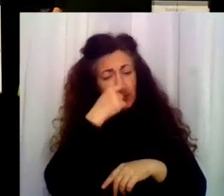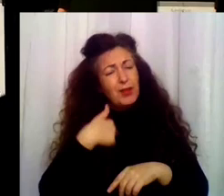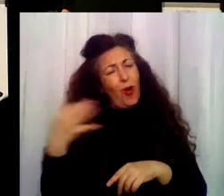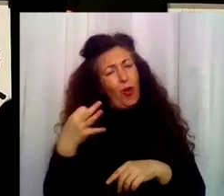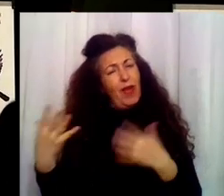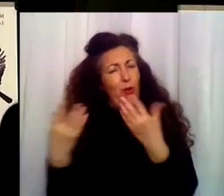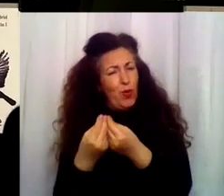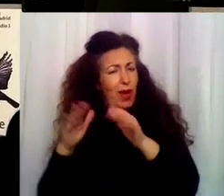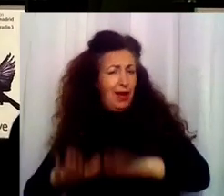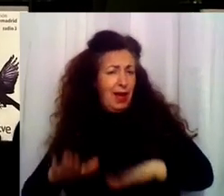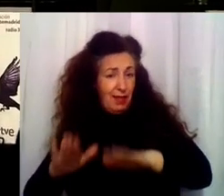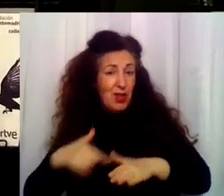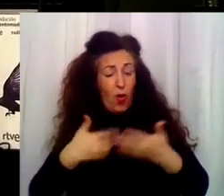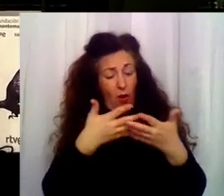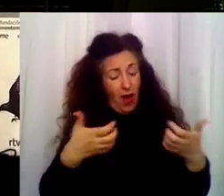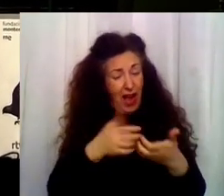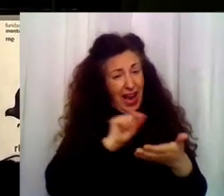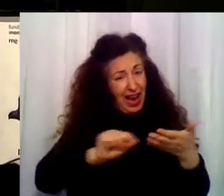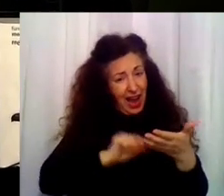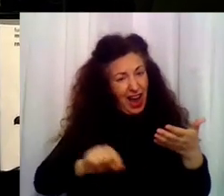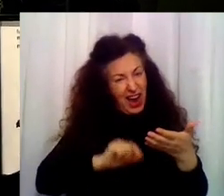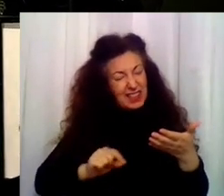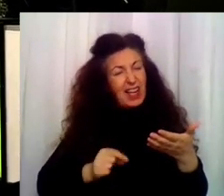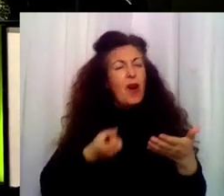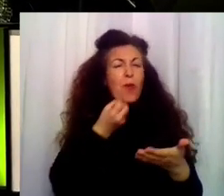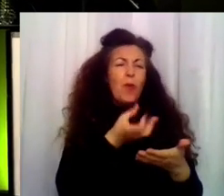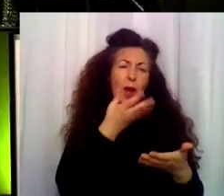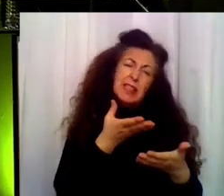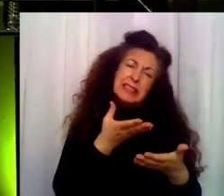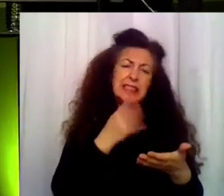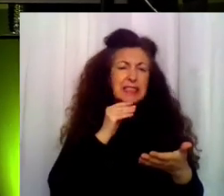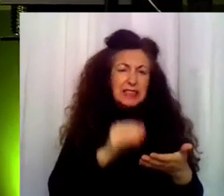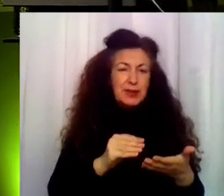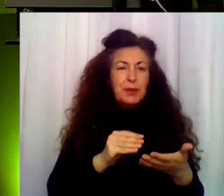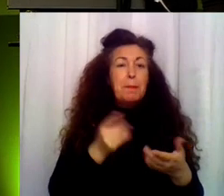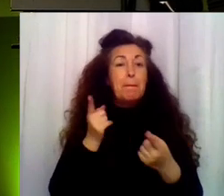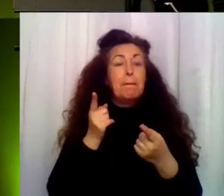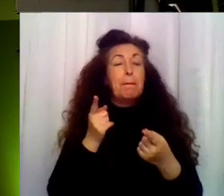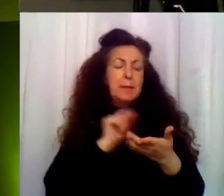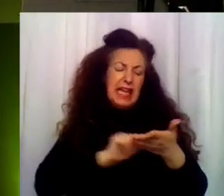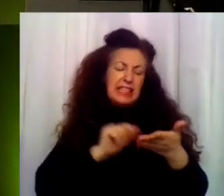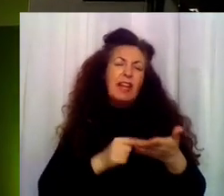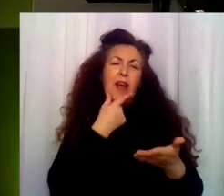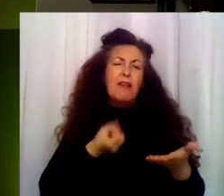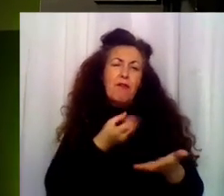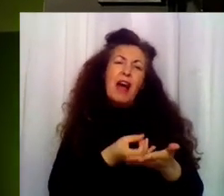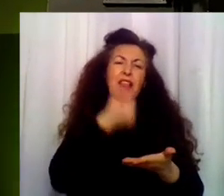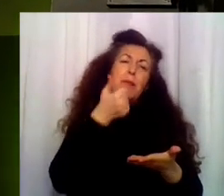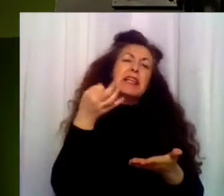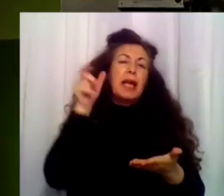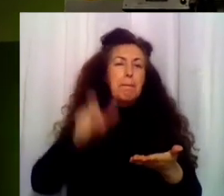sería difícil decir en persona. Enseguida os molestáis conmigo y yo me corto y no me atrevo a expresar lo que siento.